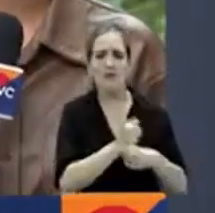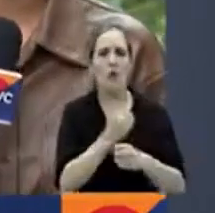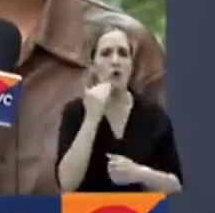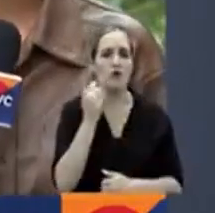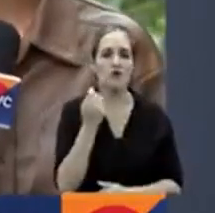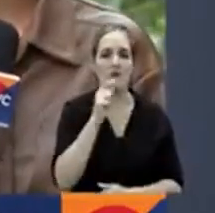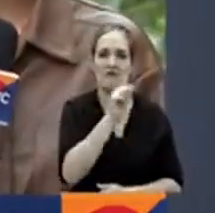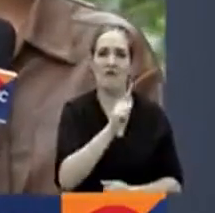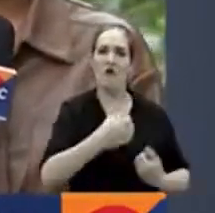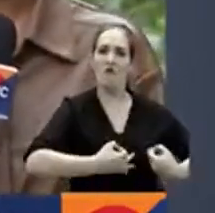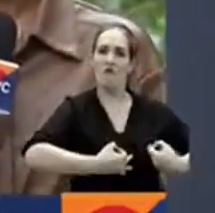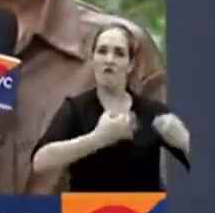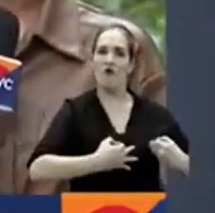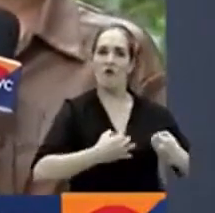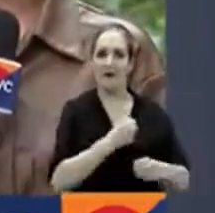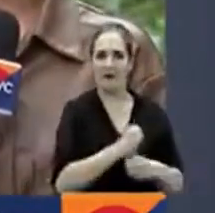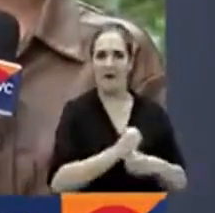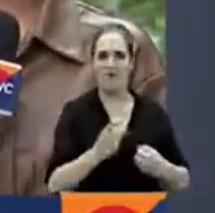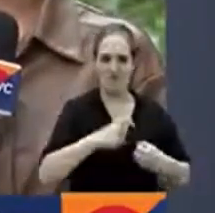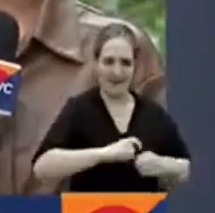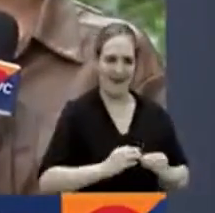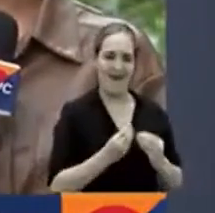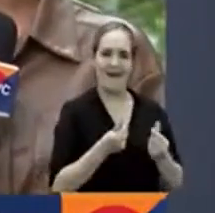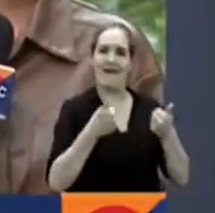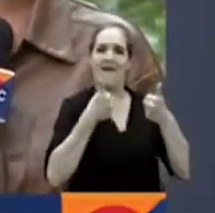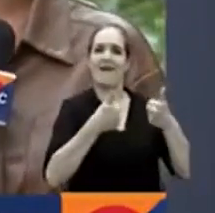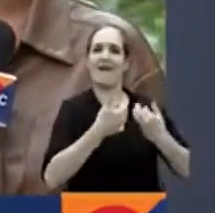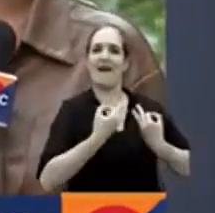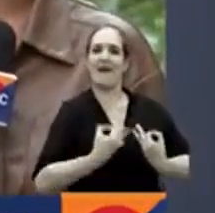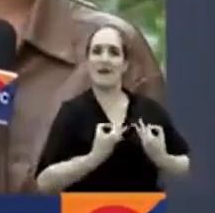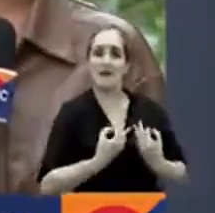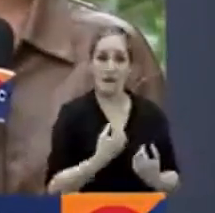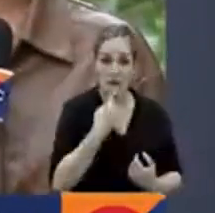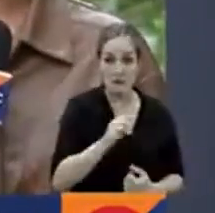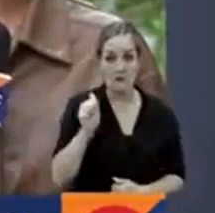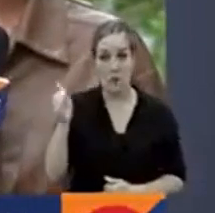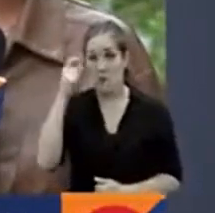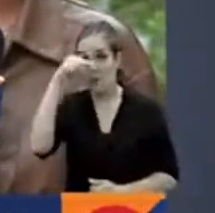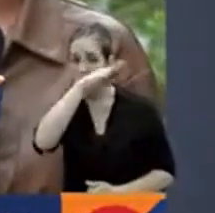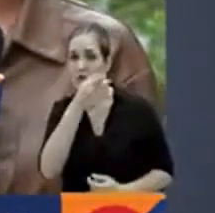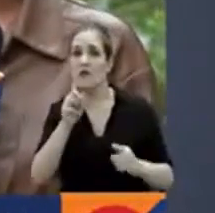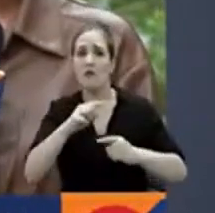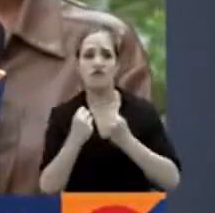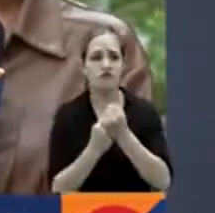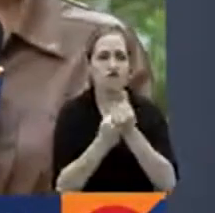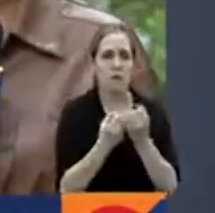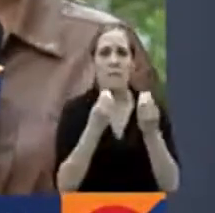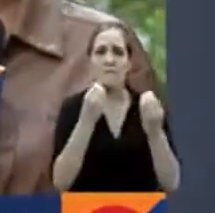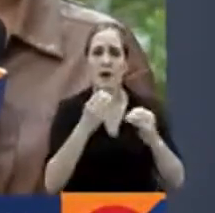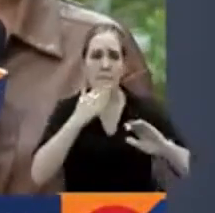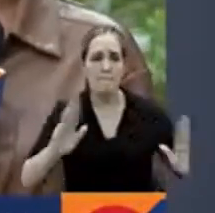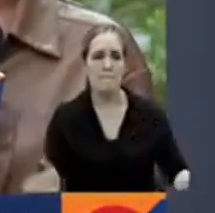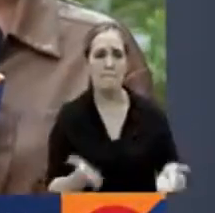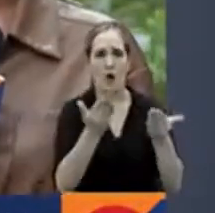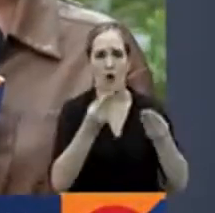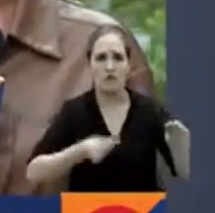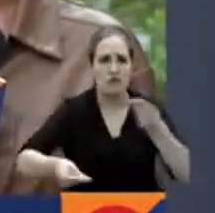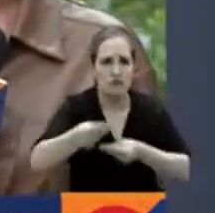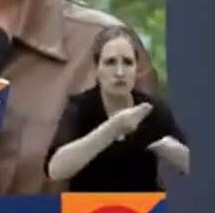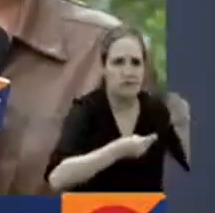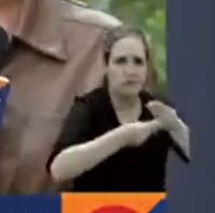puestos formales y de calidad. Además, el jefe del Estado hizo un llamado para fortalecer la economía popular en el año 2023.